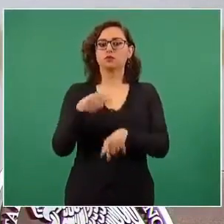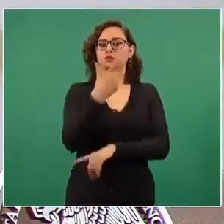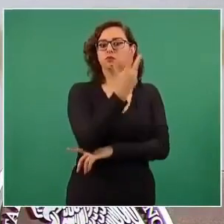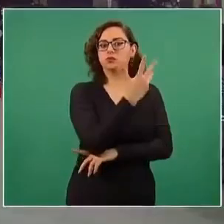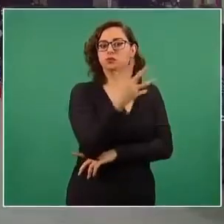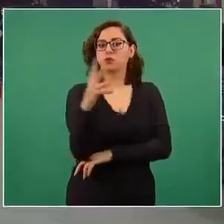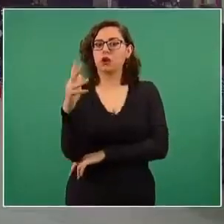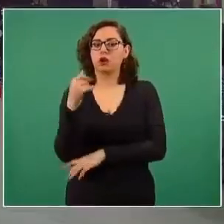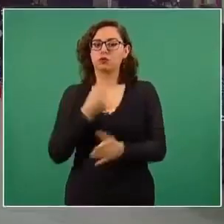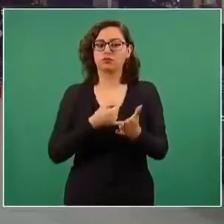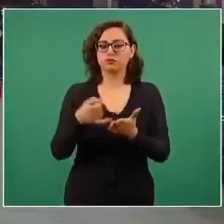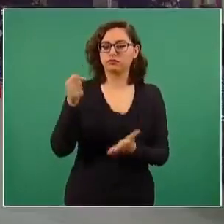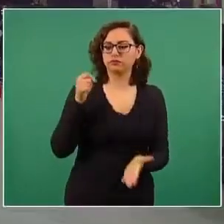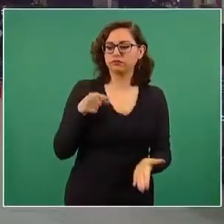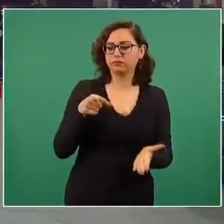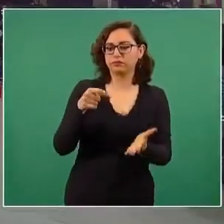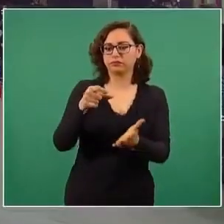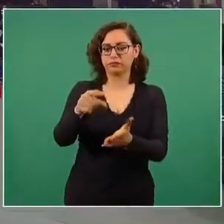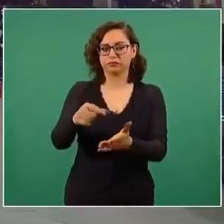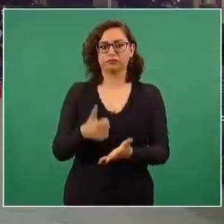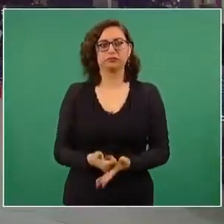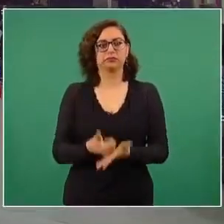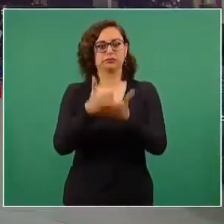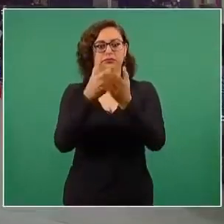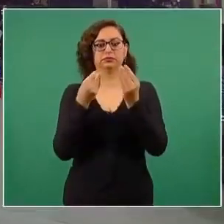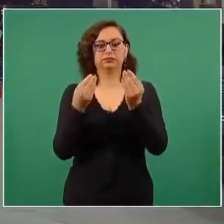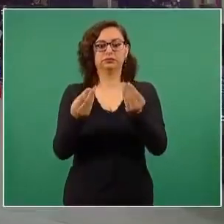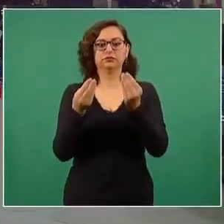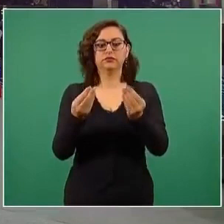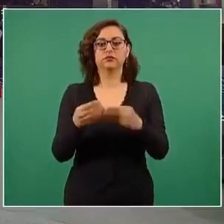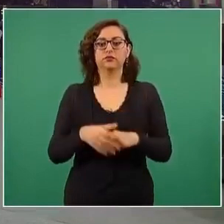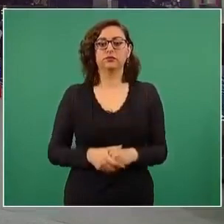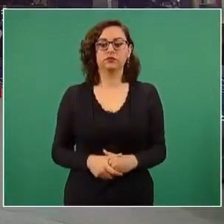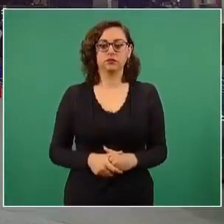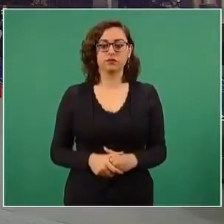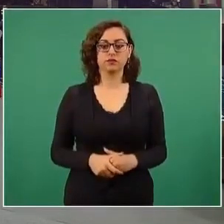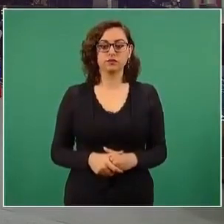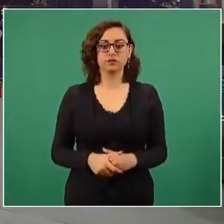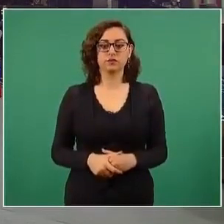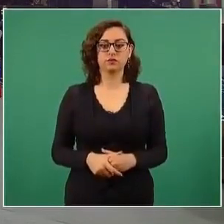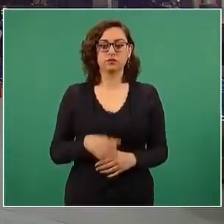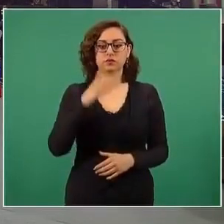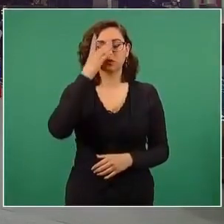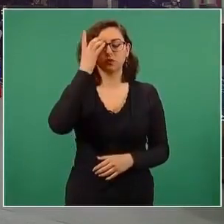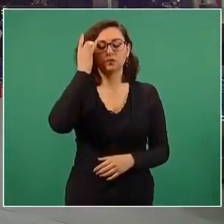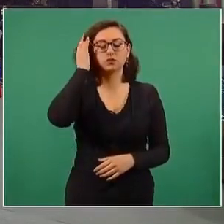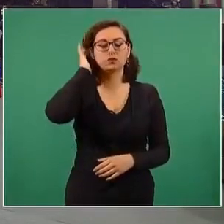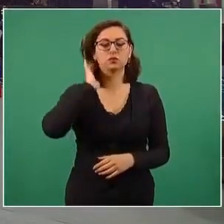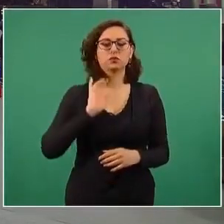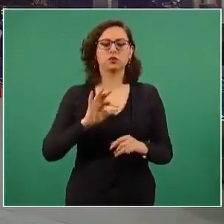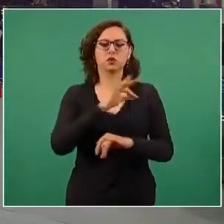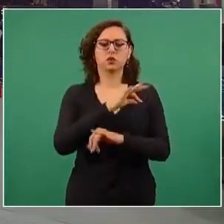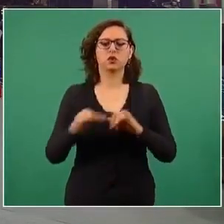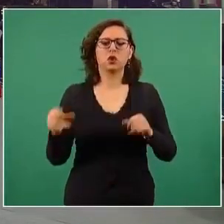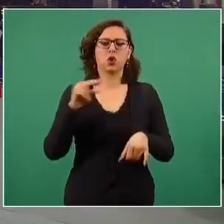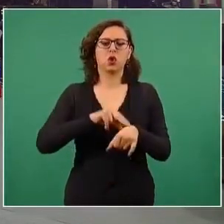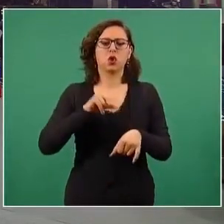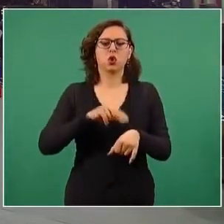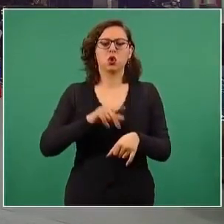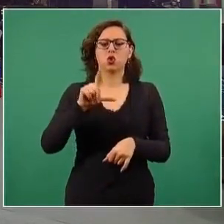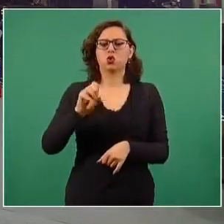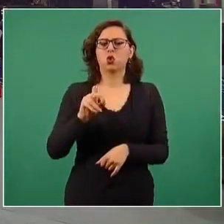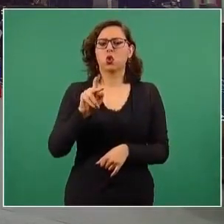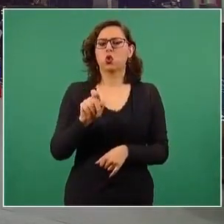Vida. Gracias. Gracias. Y finalmente, si me lo permite, doctor López Ridaura, me gustaría conocer en esta